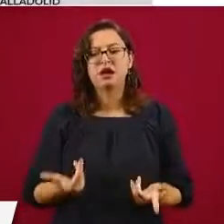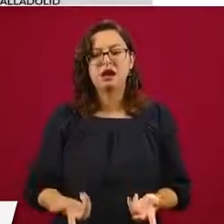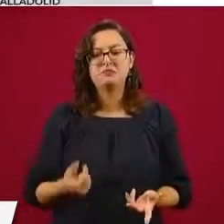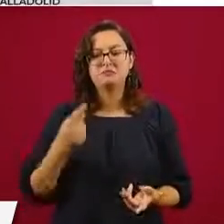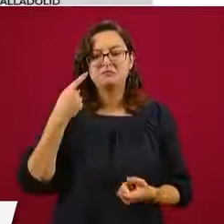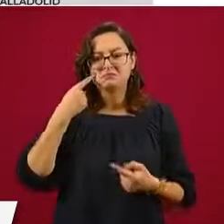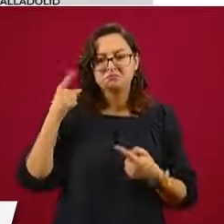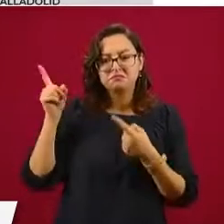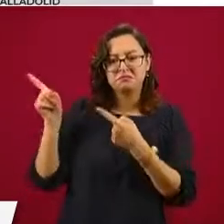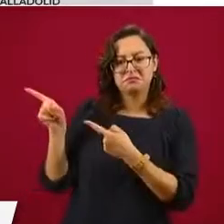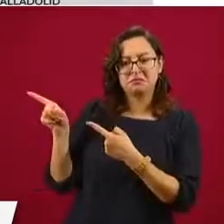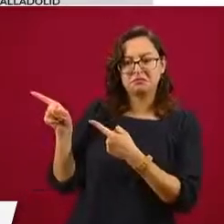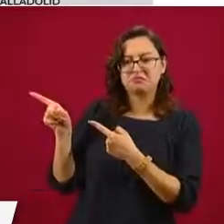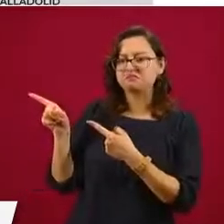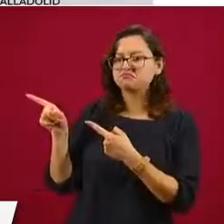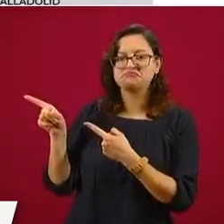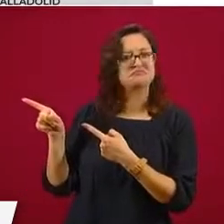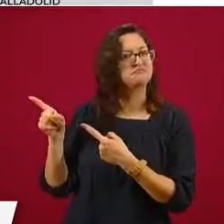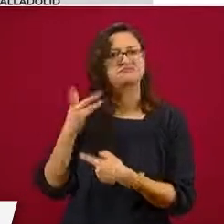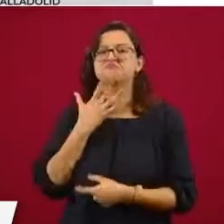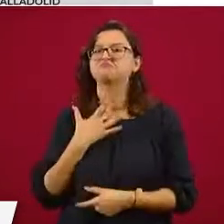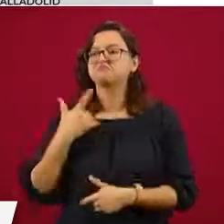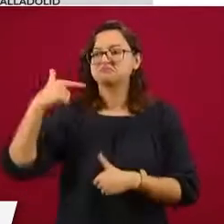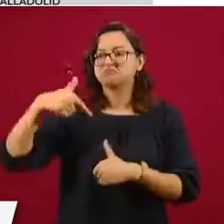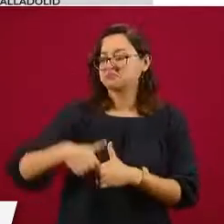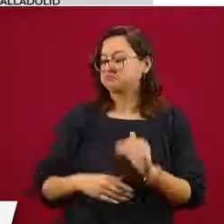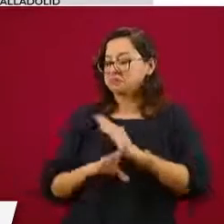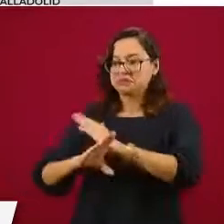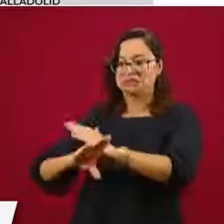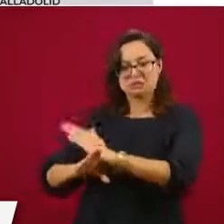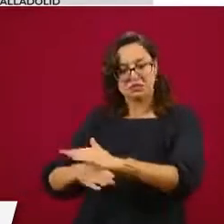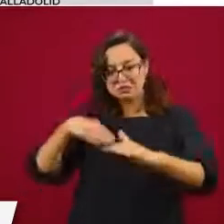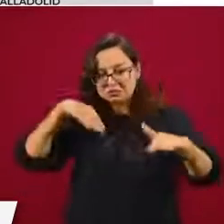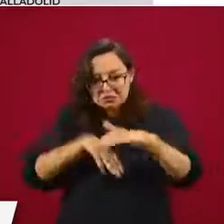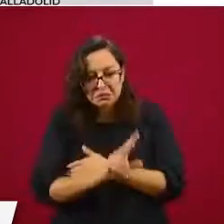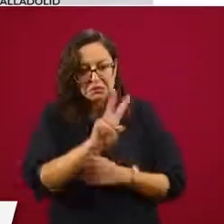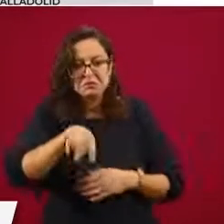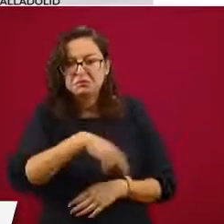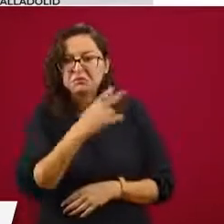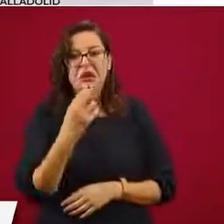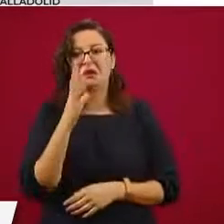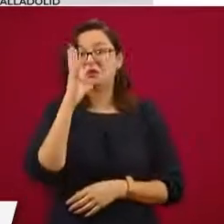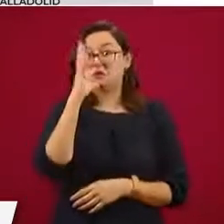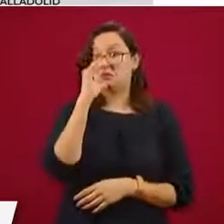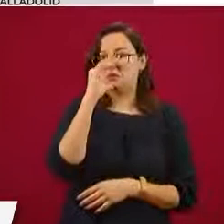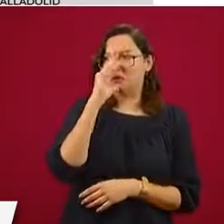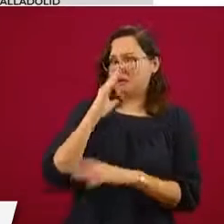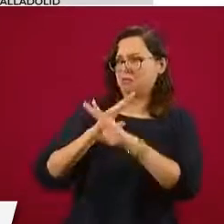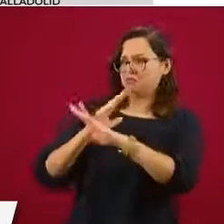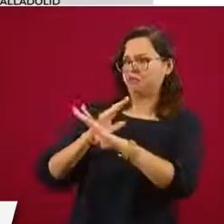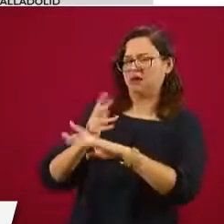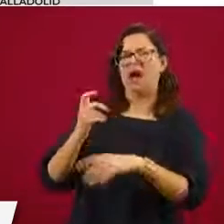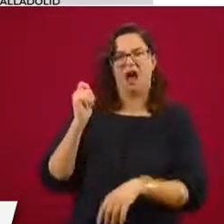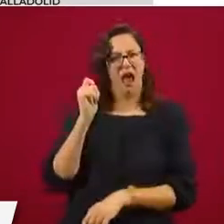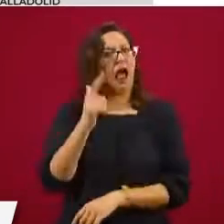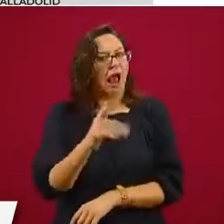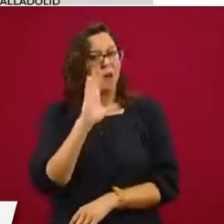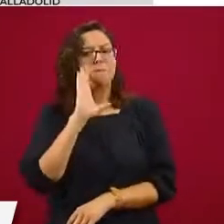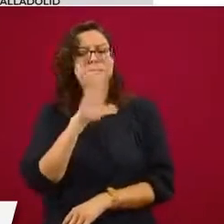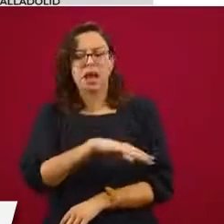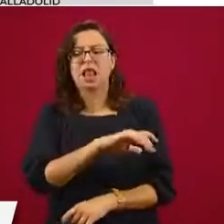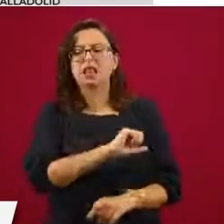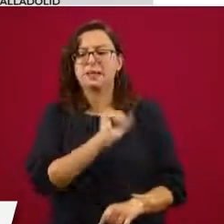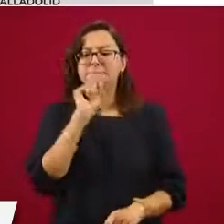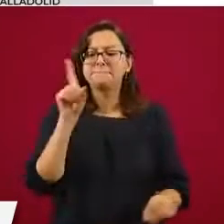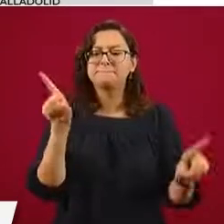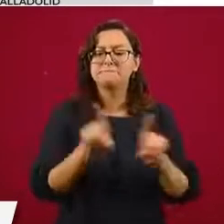para que eviten ir esa gasolinera que por algo no se dejó verificar, y una en servicio automotriz Xola,